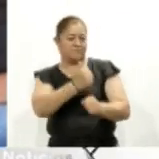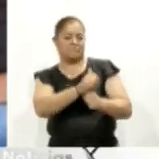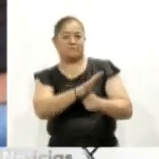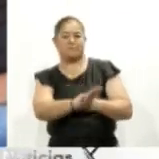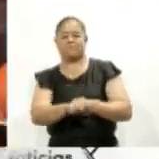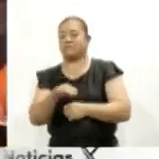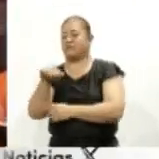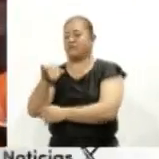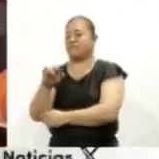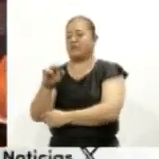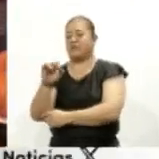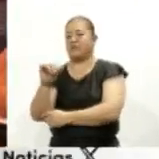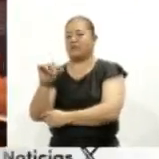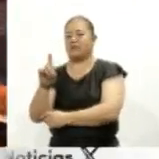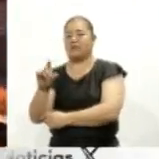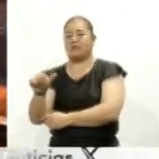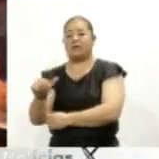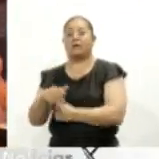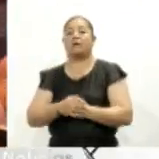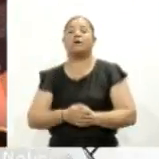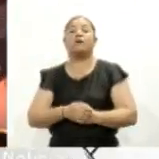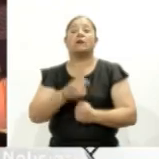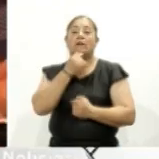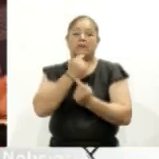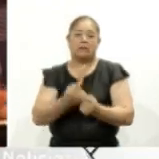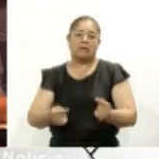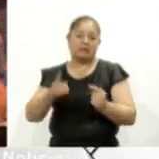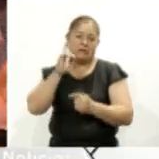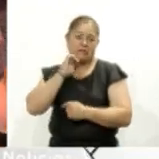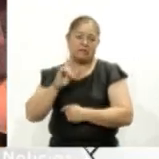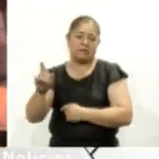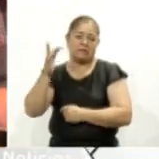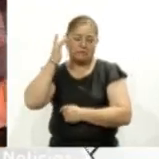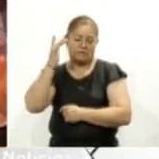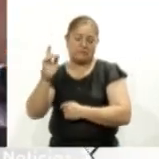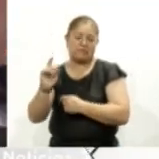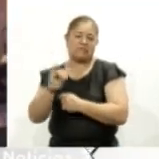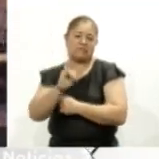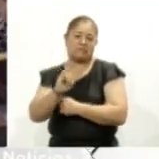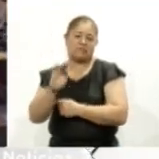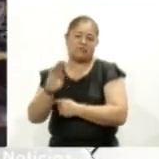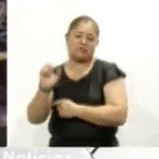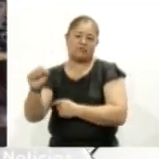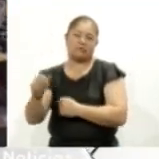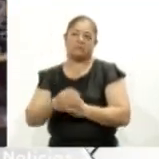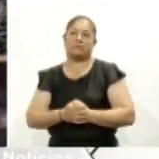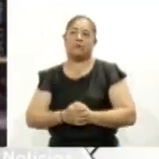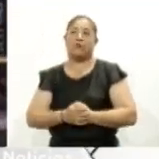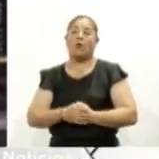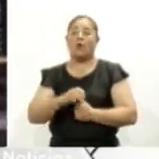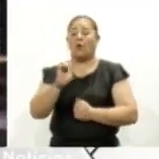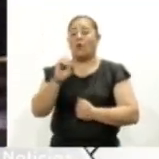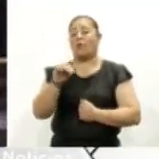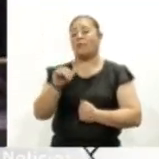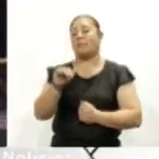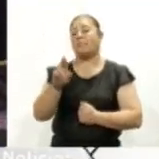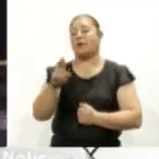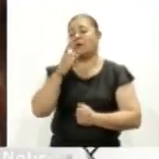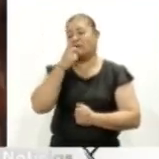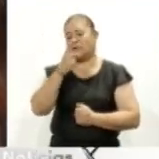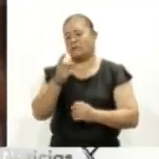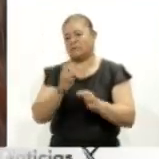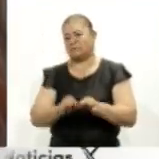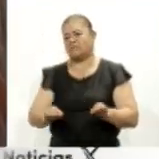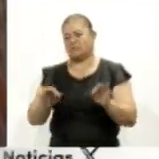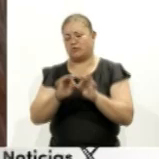de Miranda Luna Pérez, una niña de San Isidro Buen Suceso, municipio de San Pablo del Monte. Omar Muñoz expuso la importancia